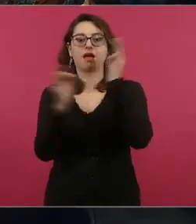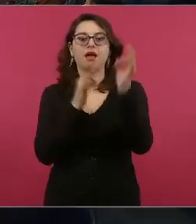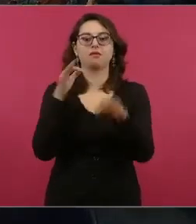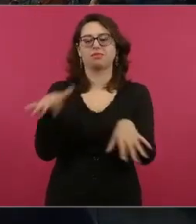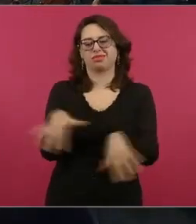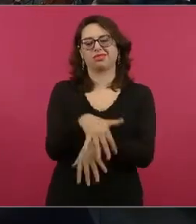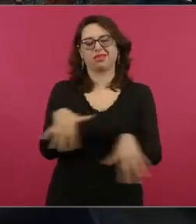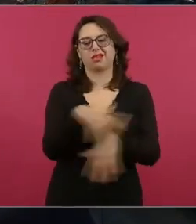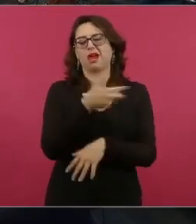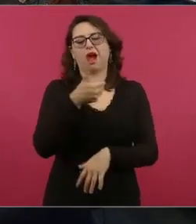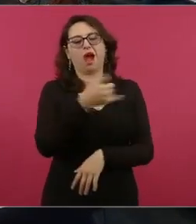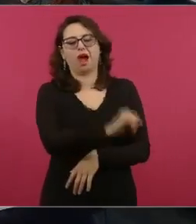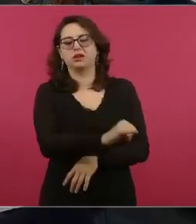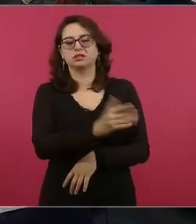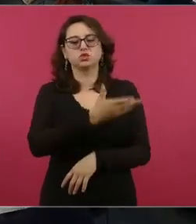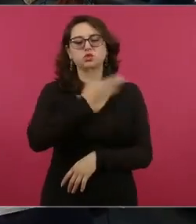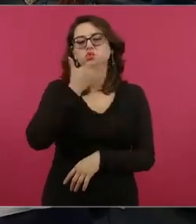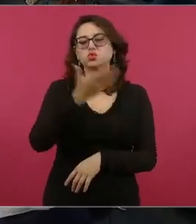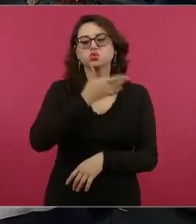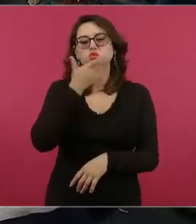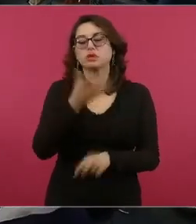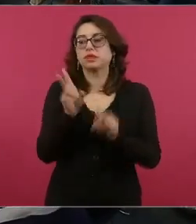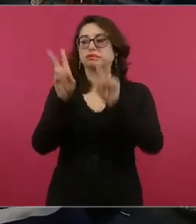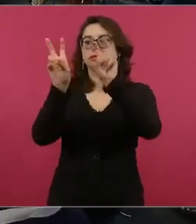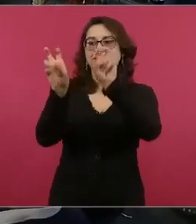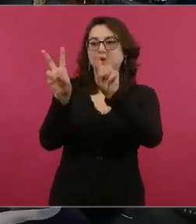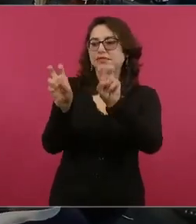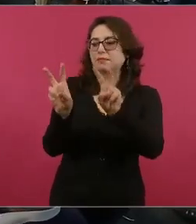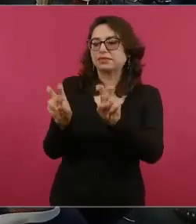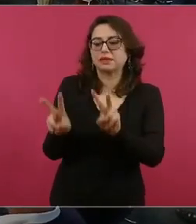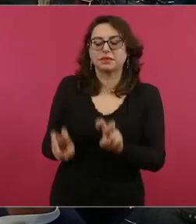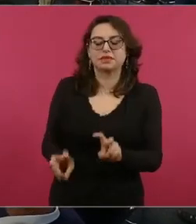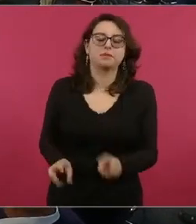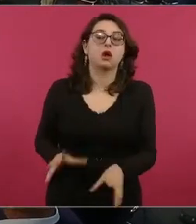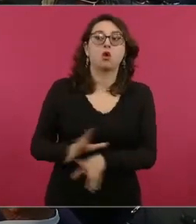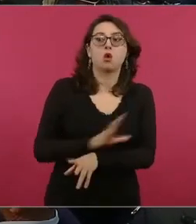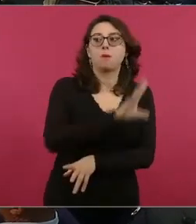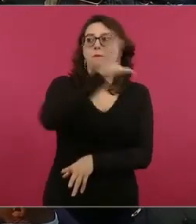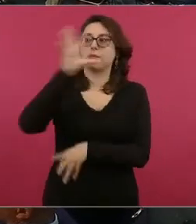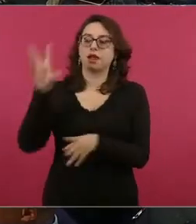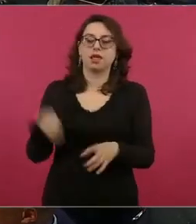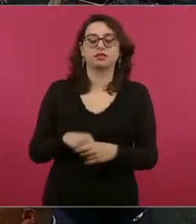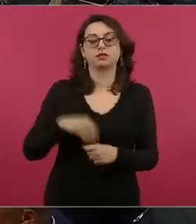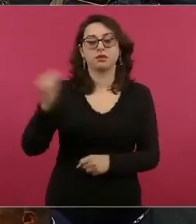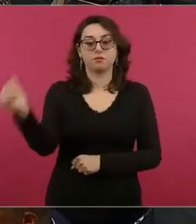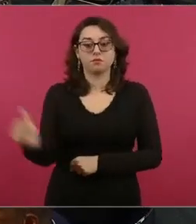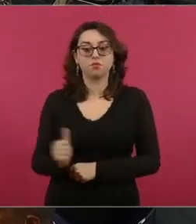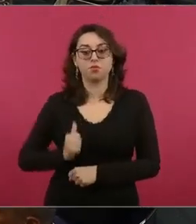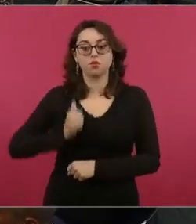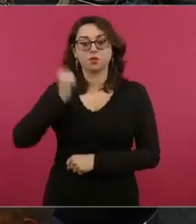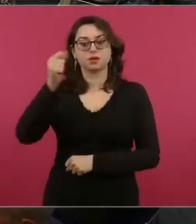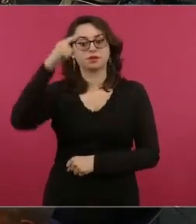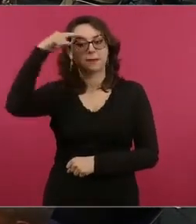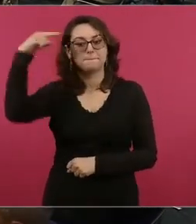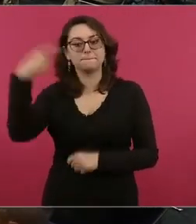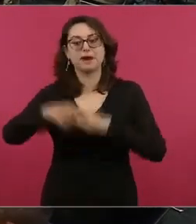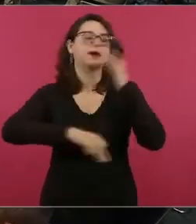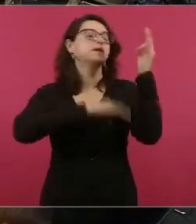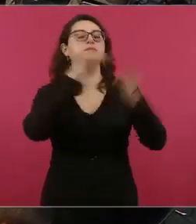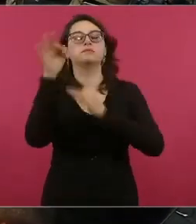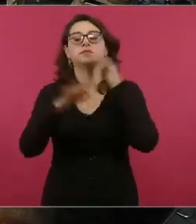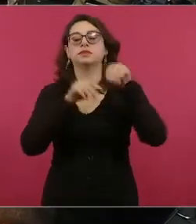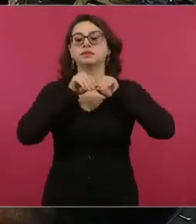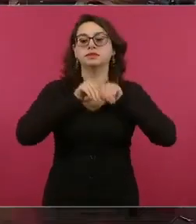Ya ven que no dejan pasar nada, todo en los medios, con honrosas